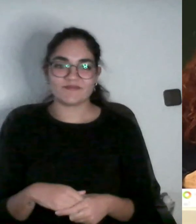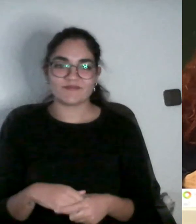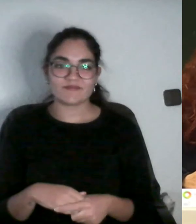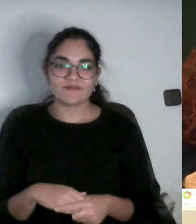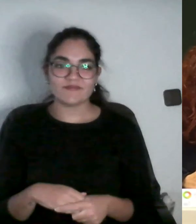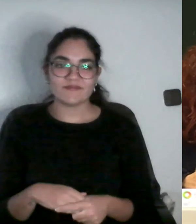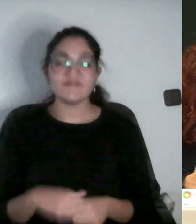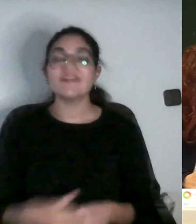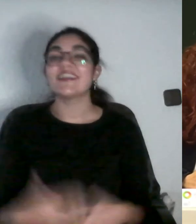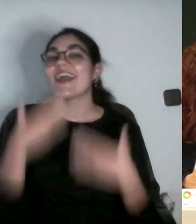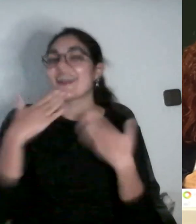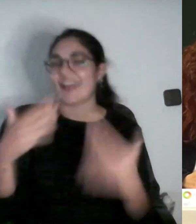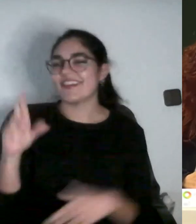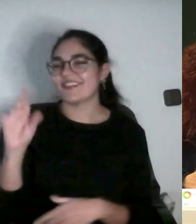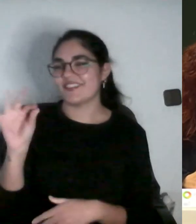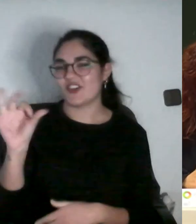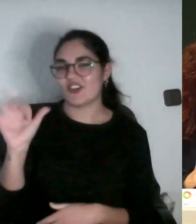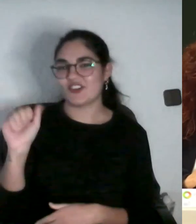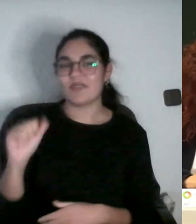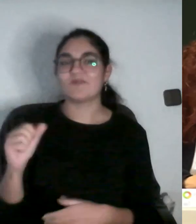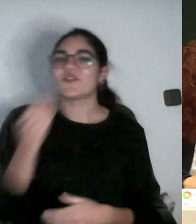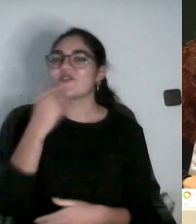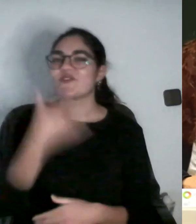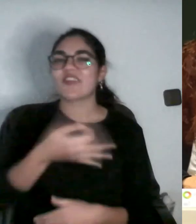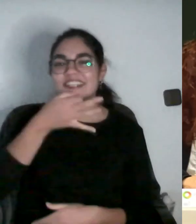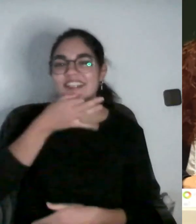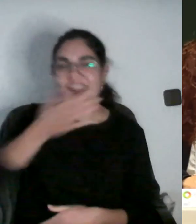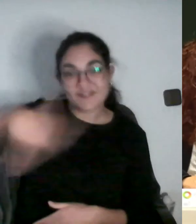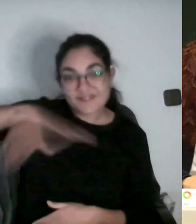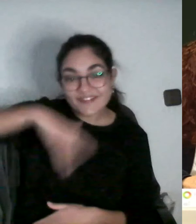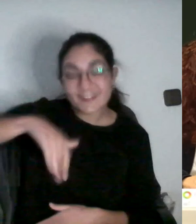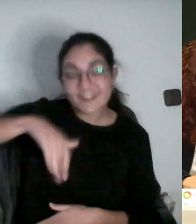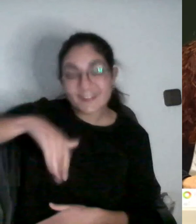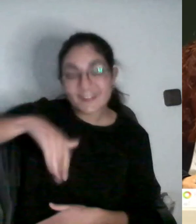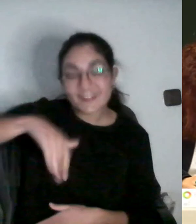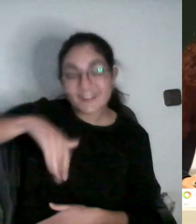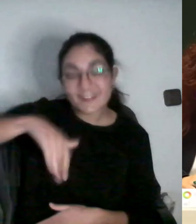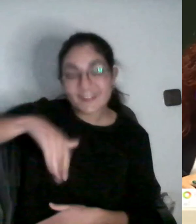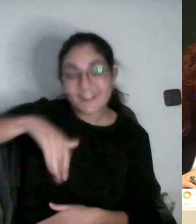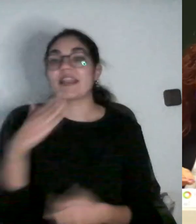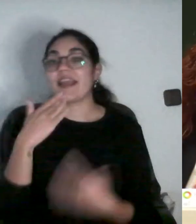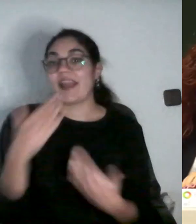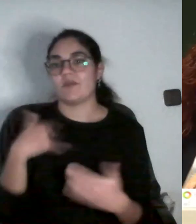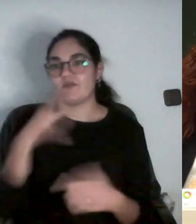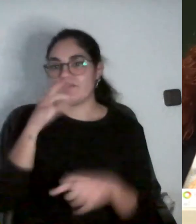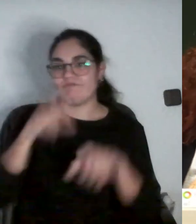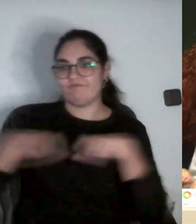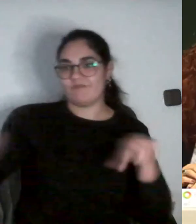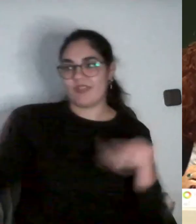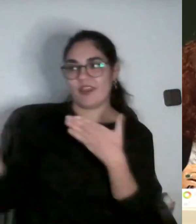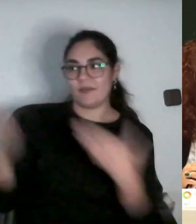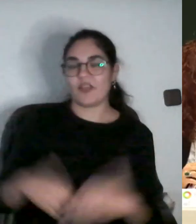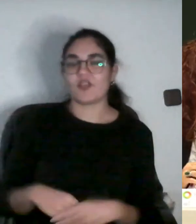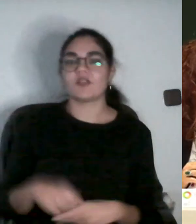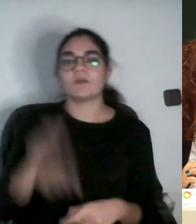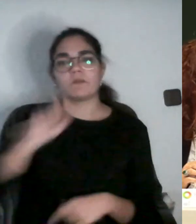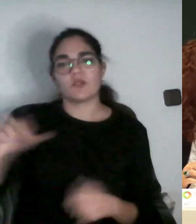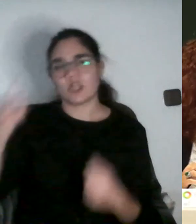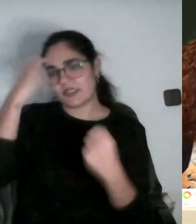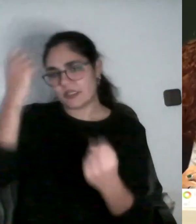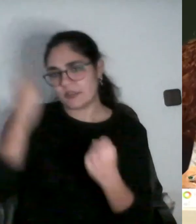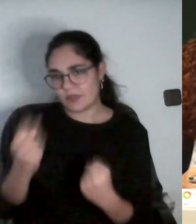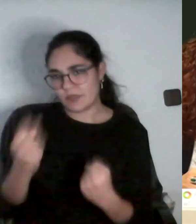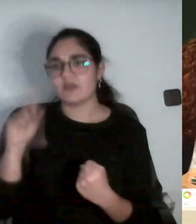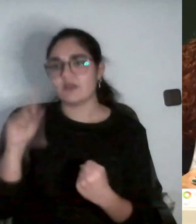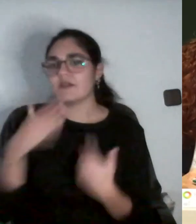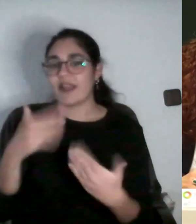Gracias, Rosa. Buenas tardes a todas y a todos. Gracias por la invitación a este panel de expertas y expertos. Y gracias